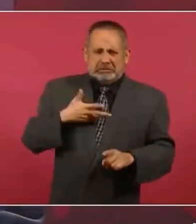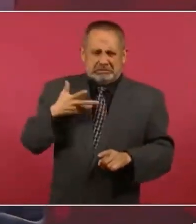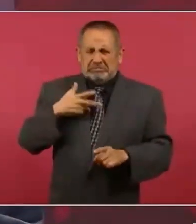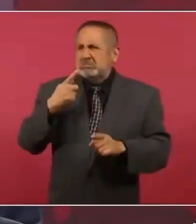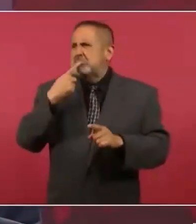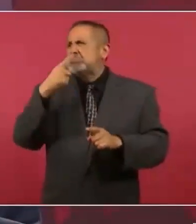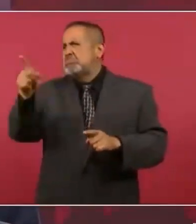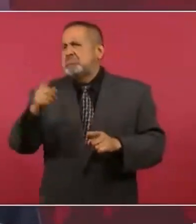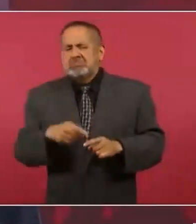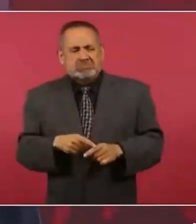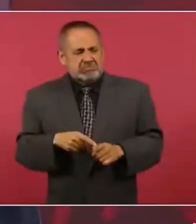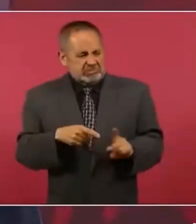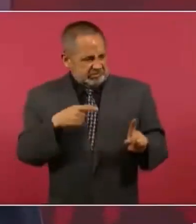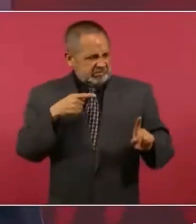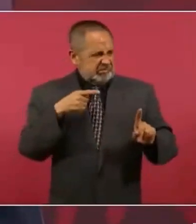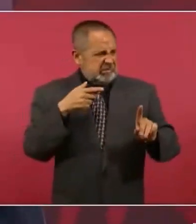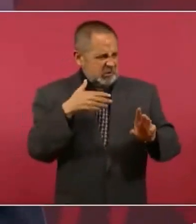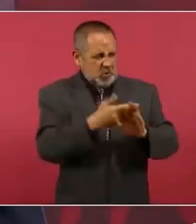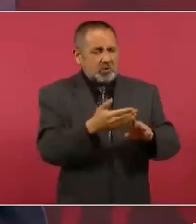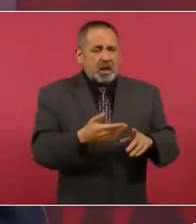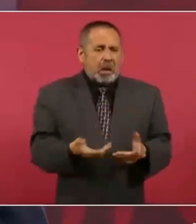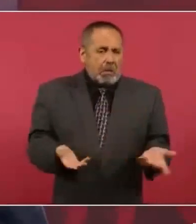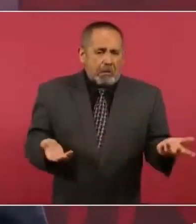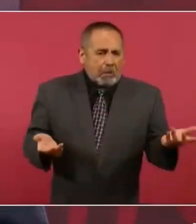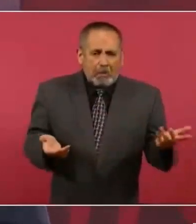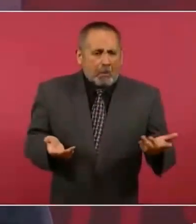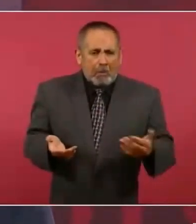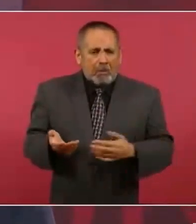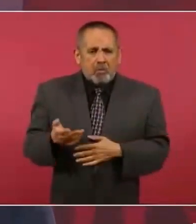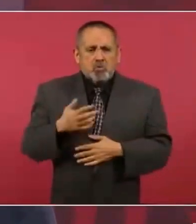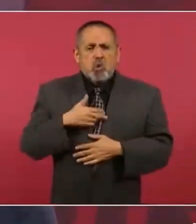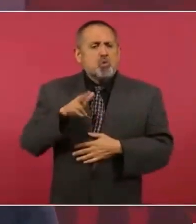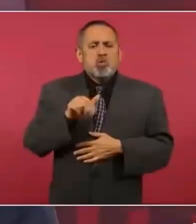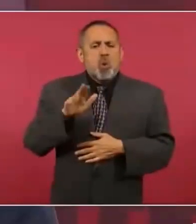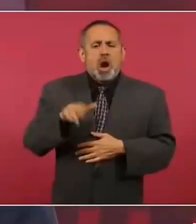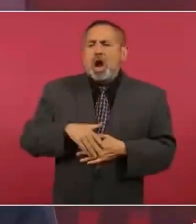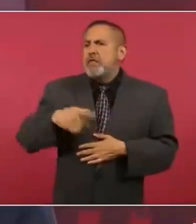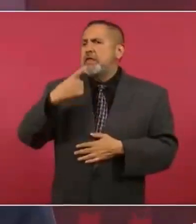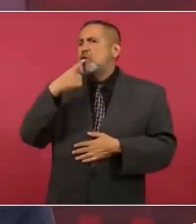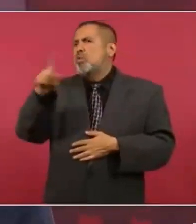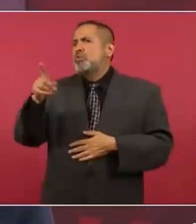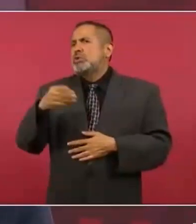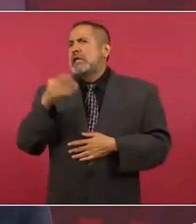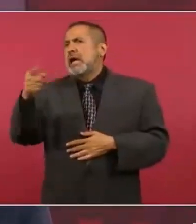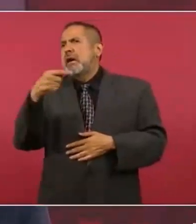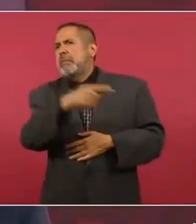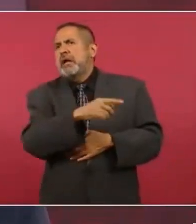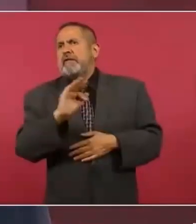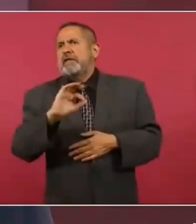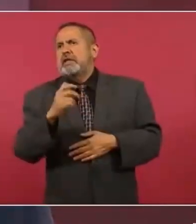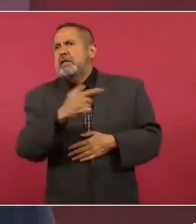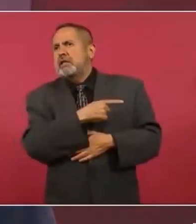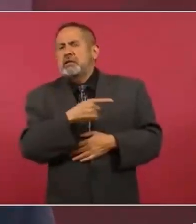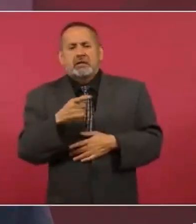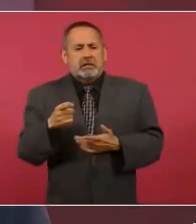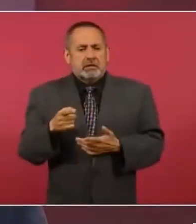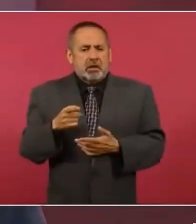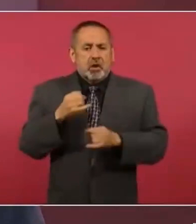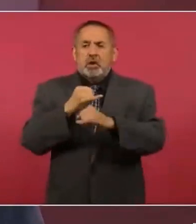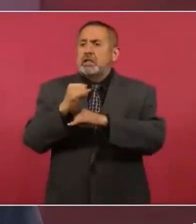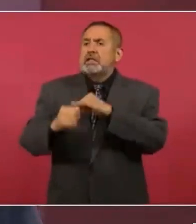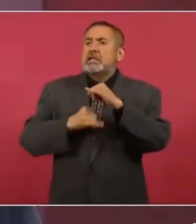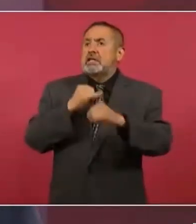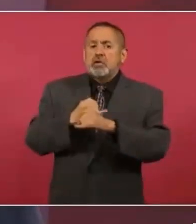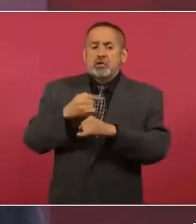Nunca he hablado de que está denunciado en un tribunal internacional